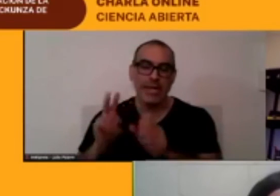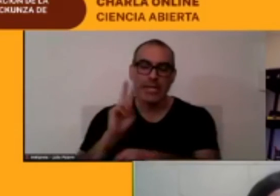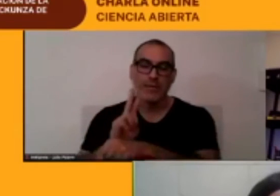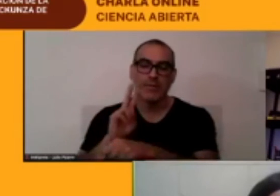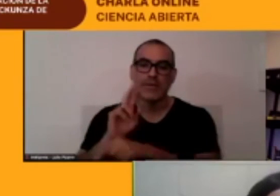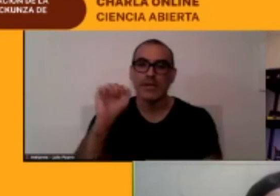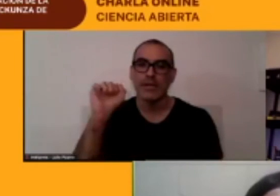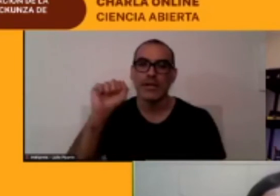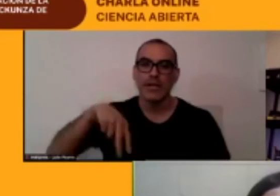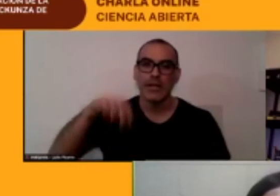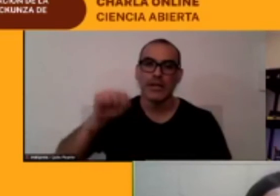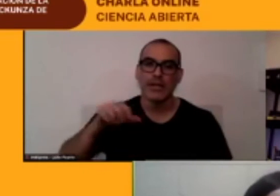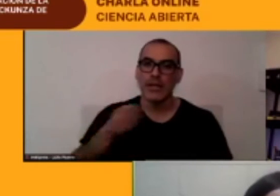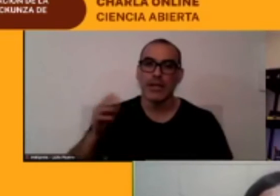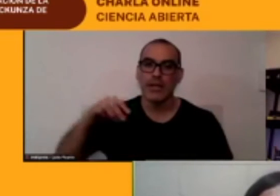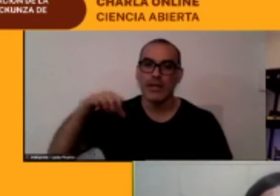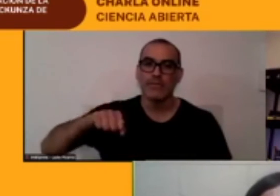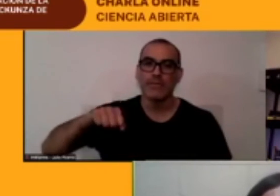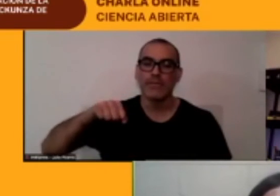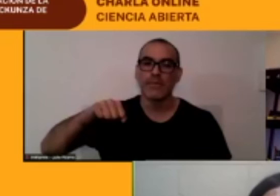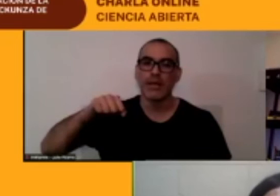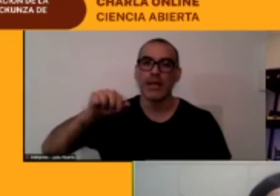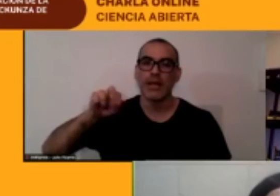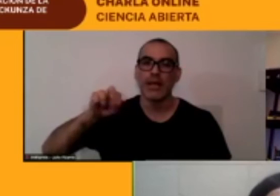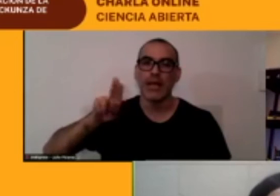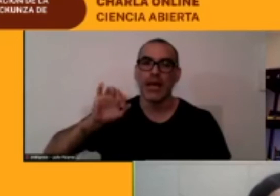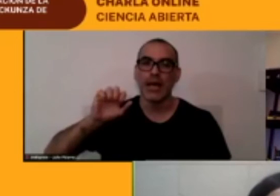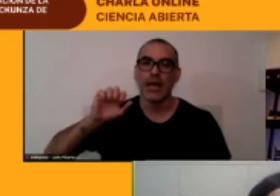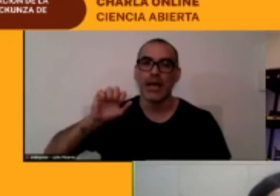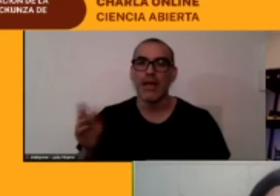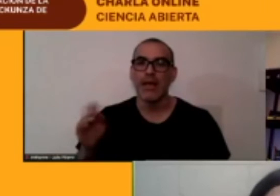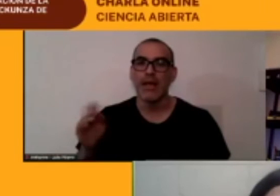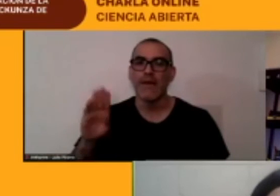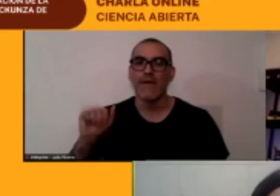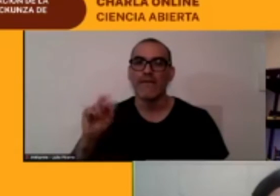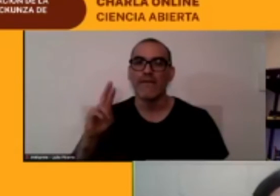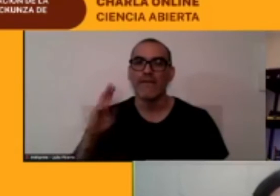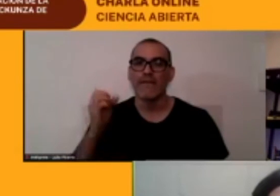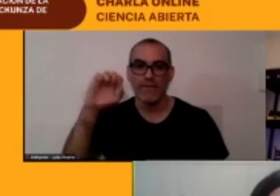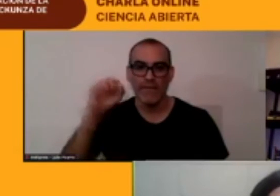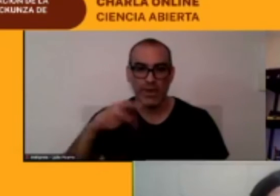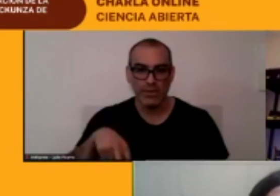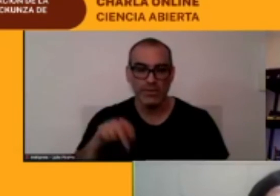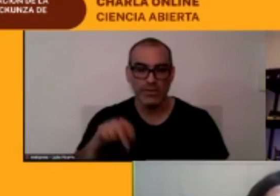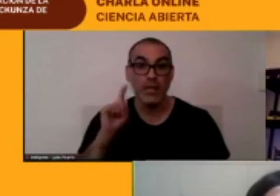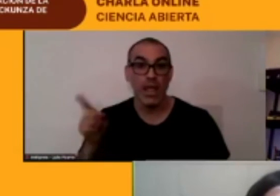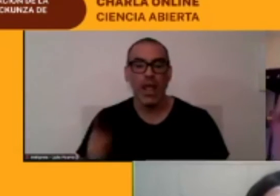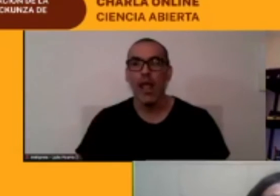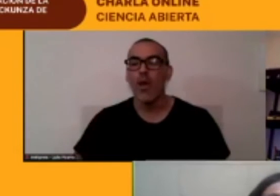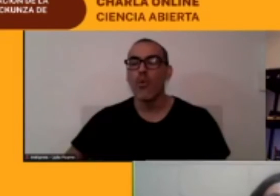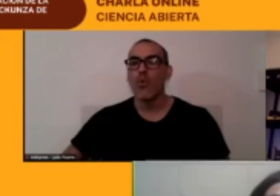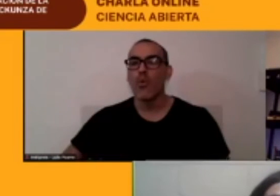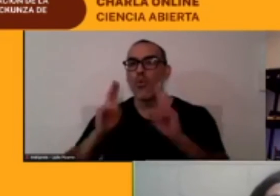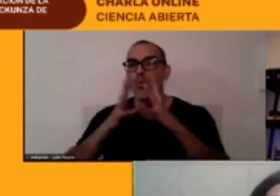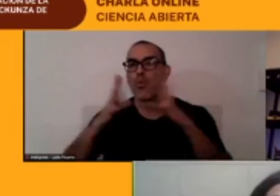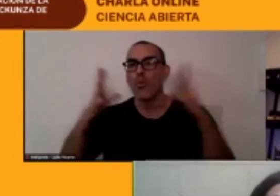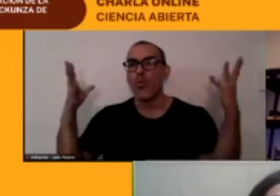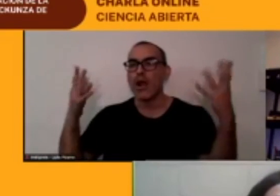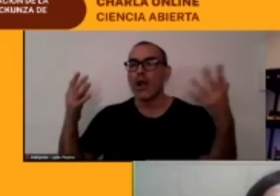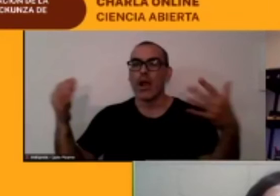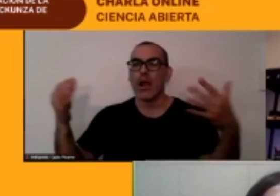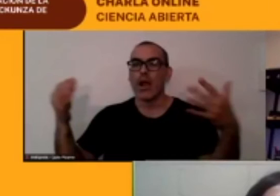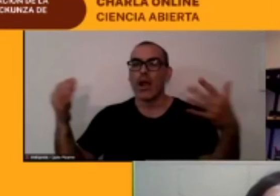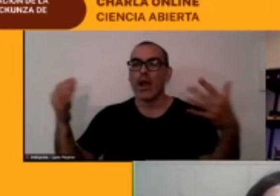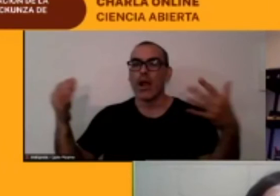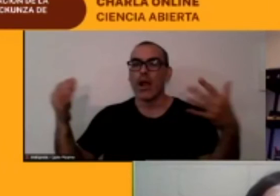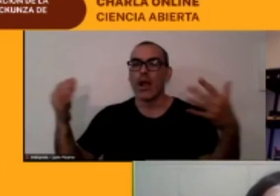mensaje y que ella podría informarnos eternamente de lo que ella aprendió del profesor